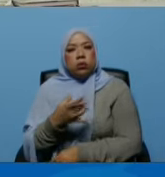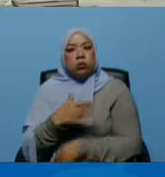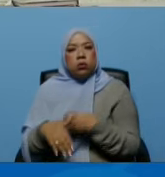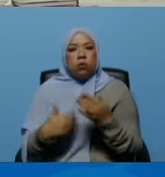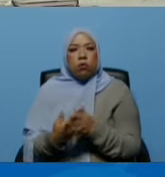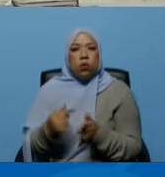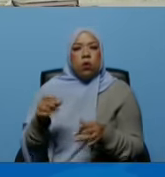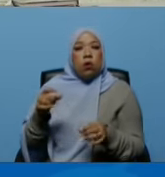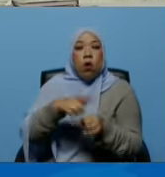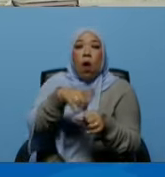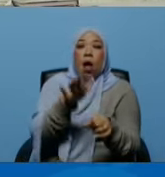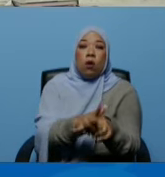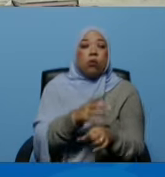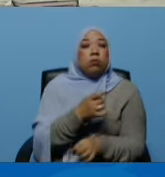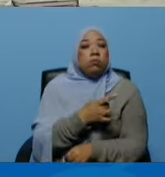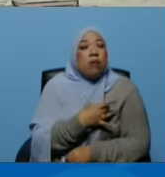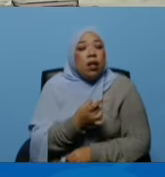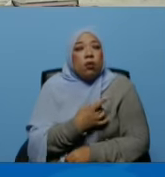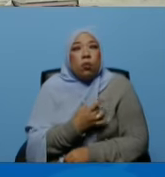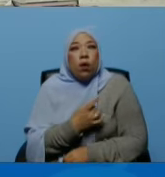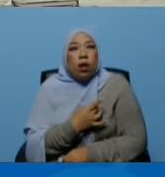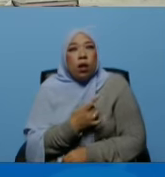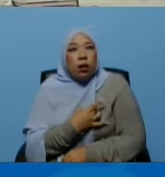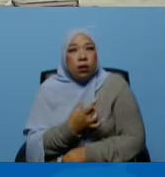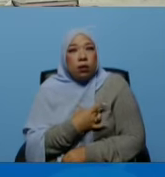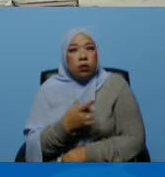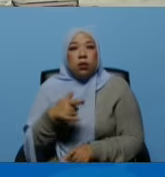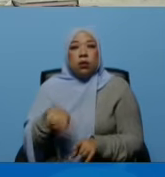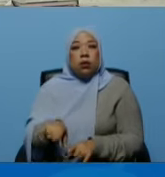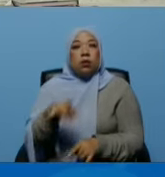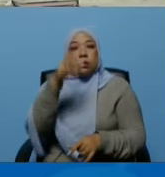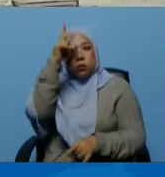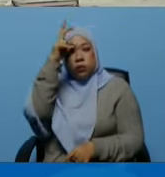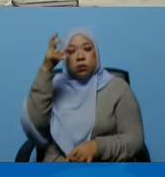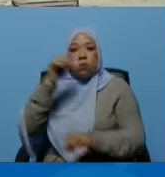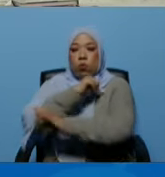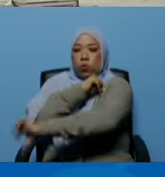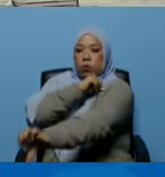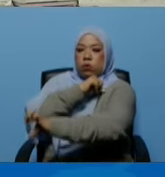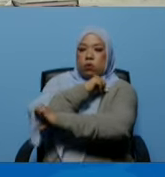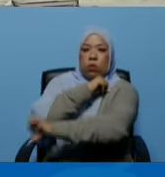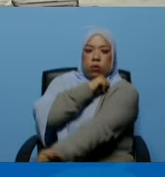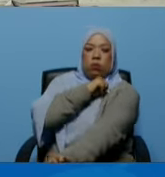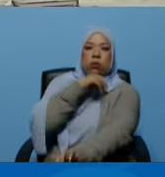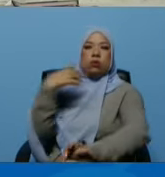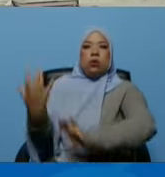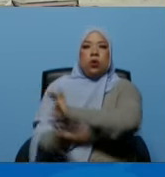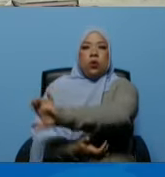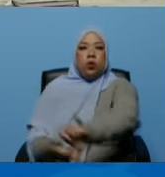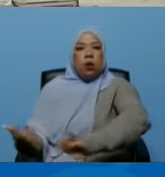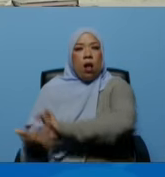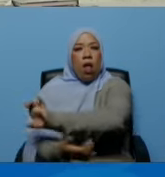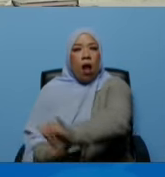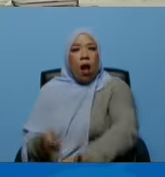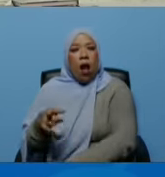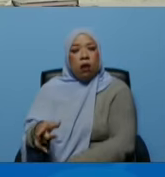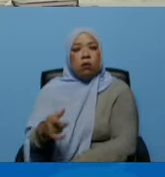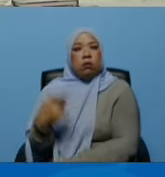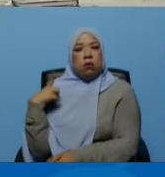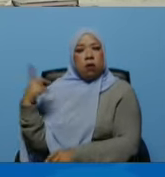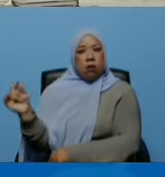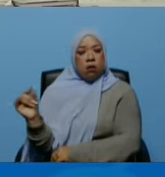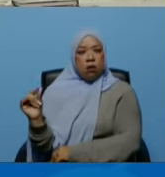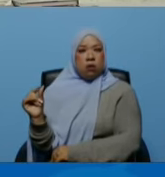a coro como me duele que hayan salido estos vándalos drogados de catagón pagos